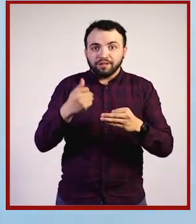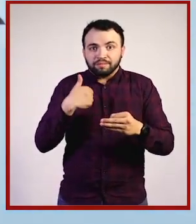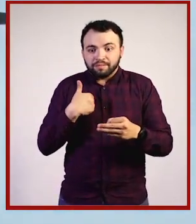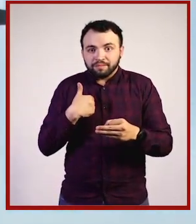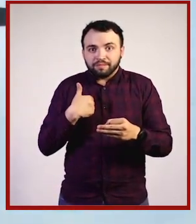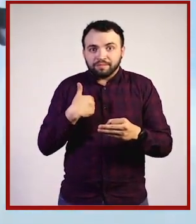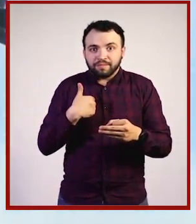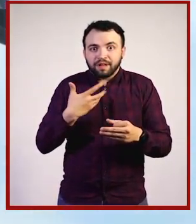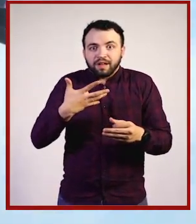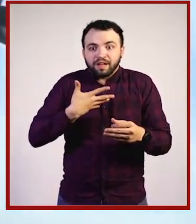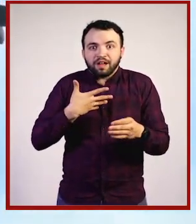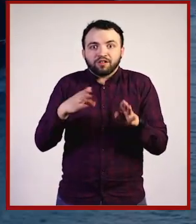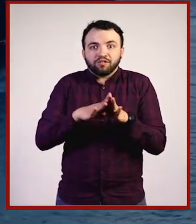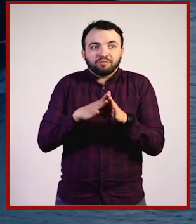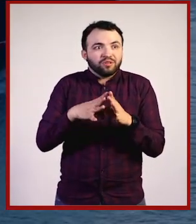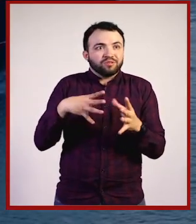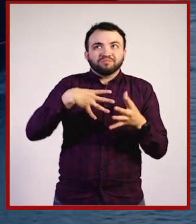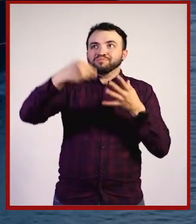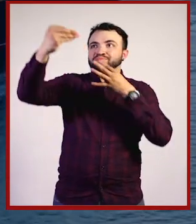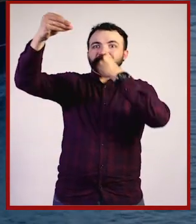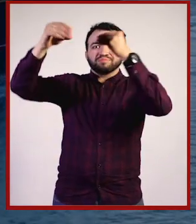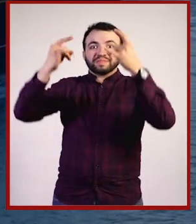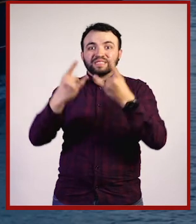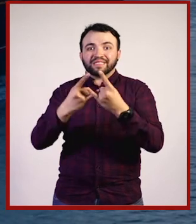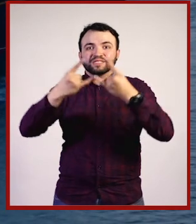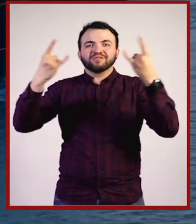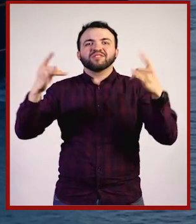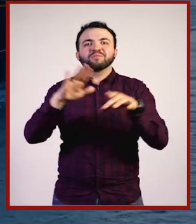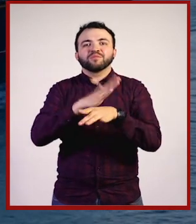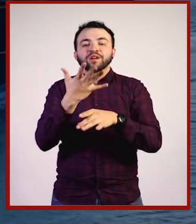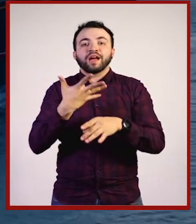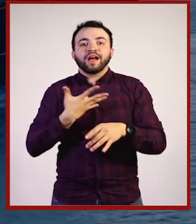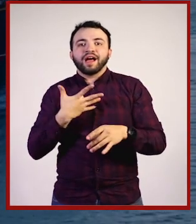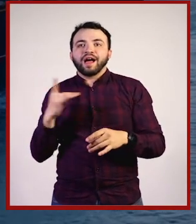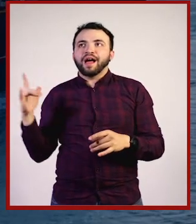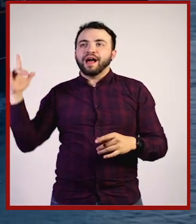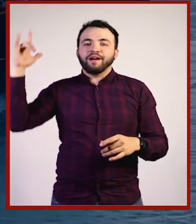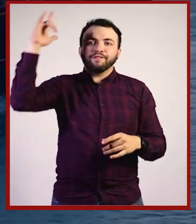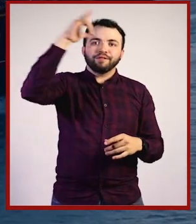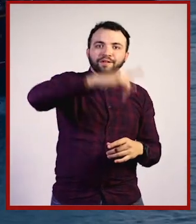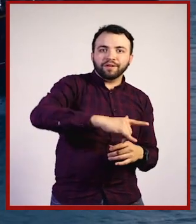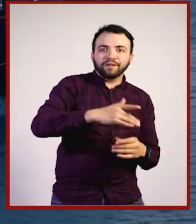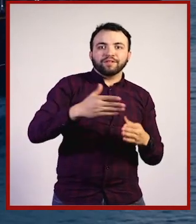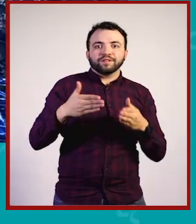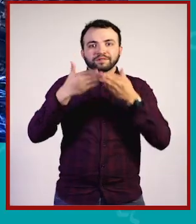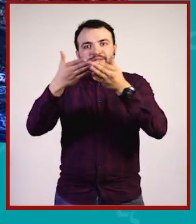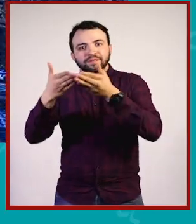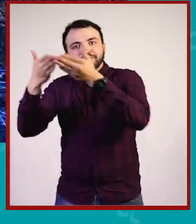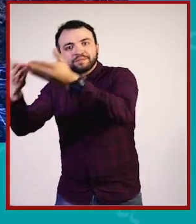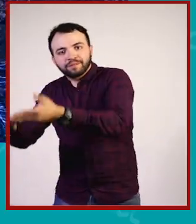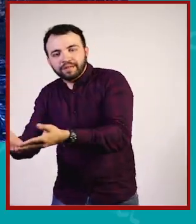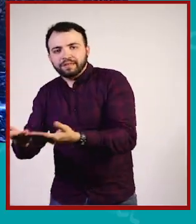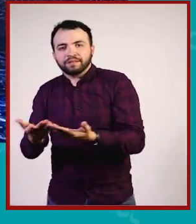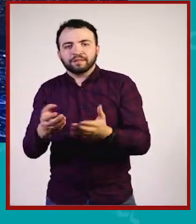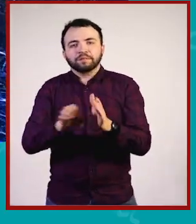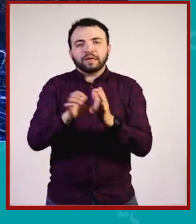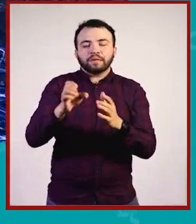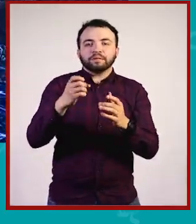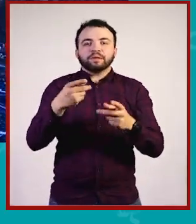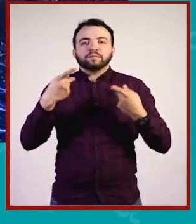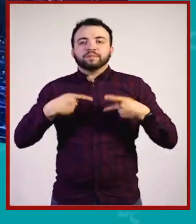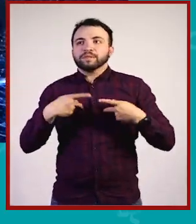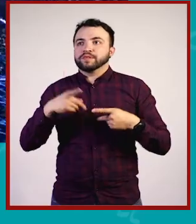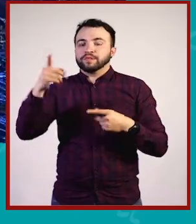porque hay aviones, porque hay cruceros, porque el planeta está interconectado. Una persona estornuda en China